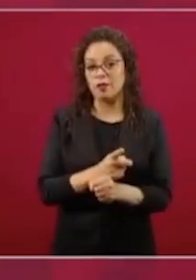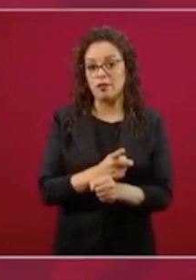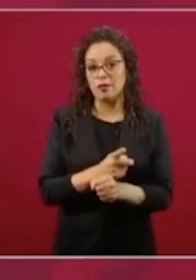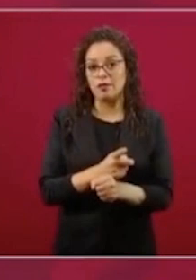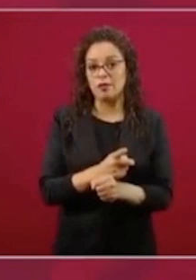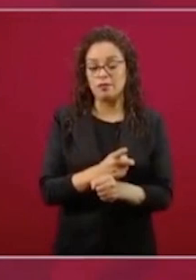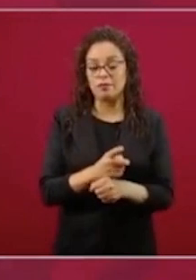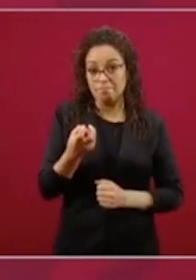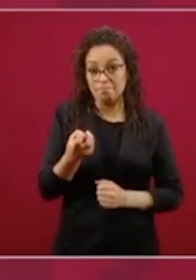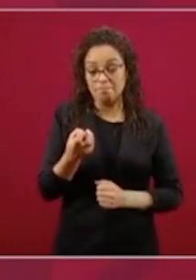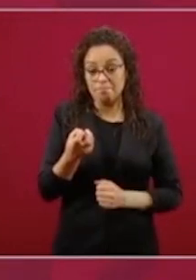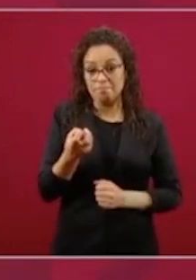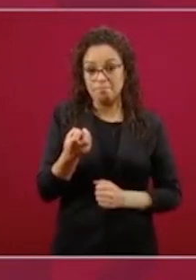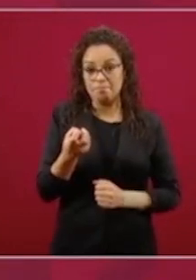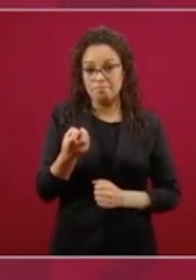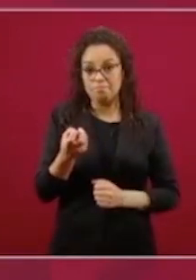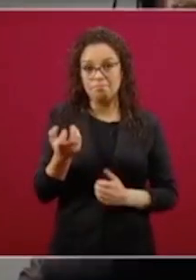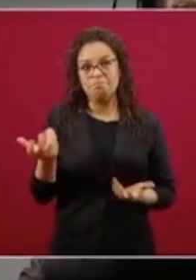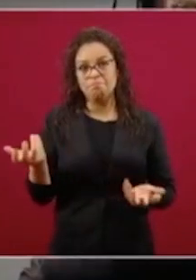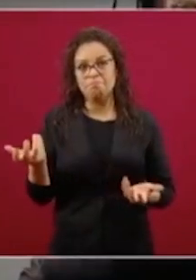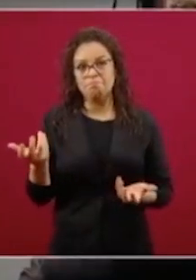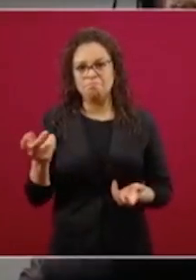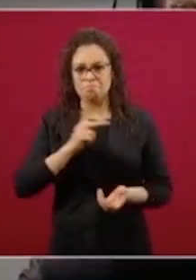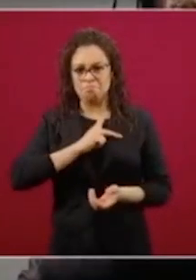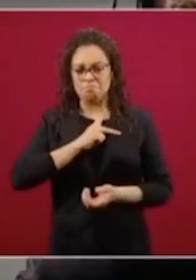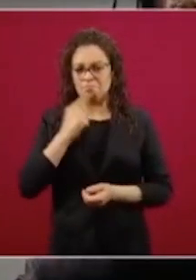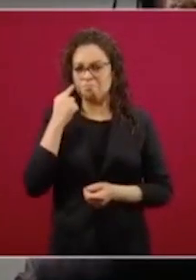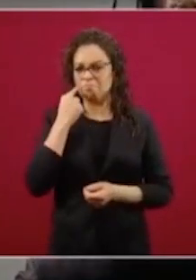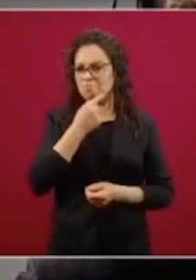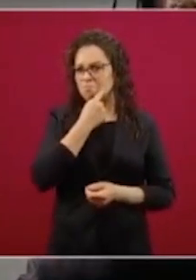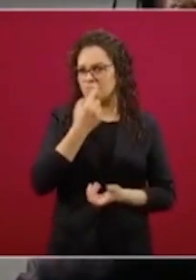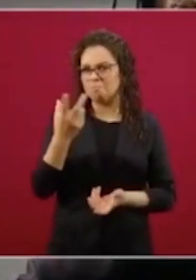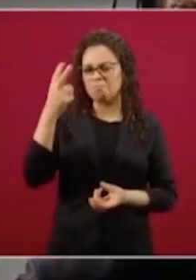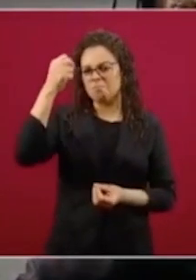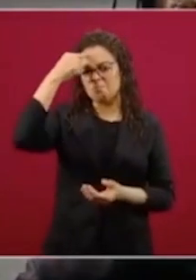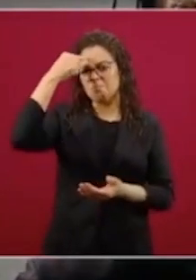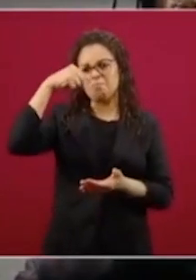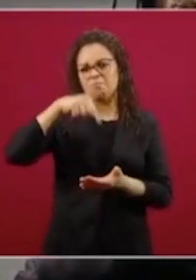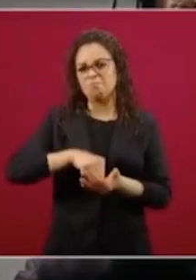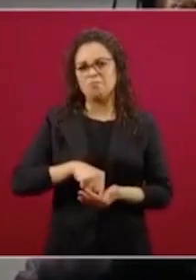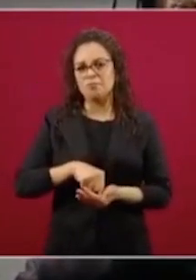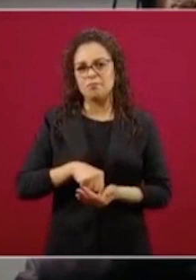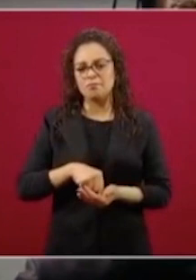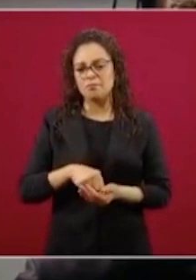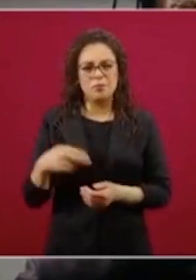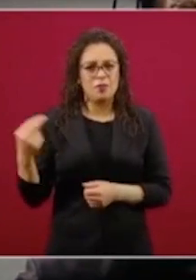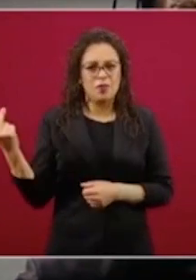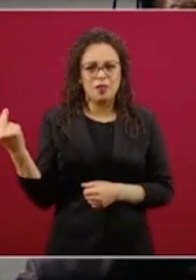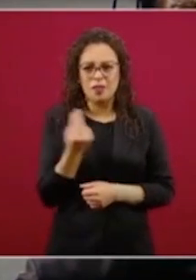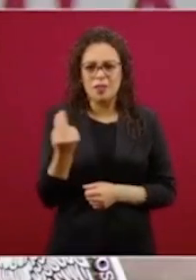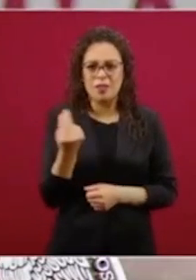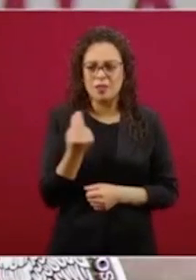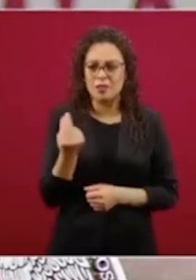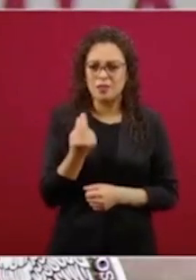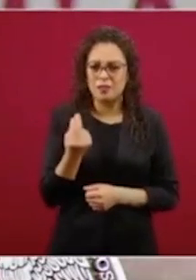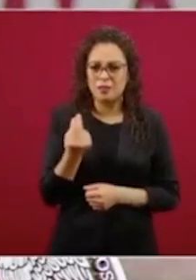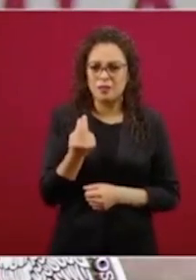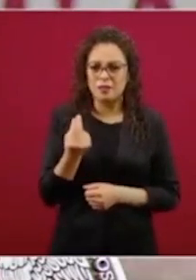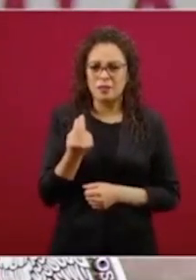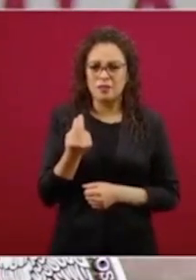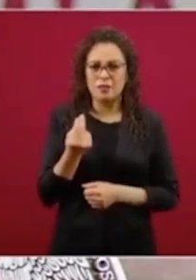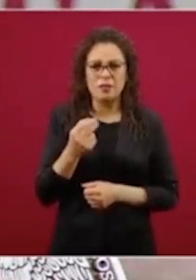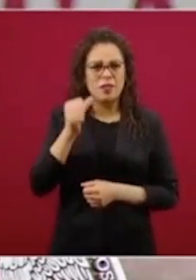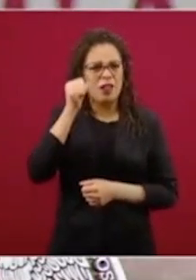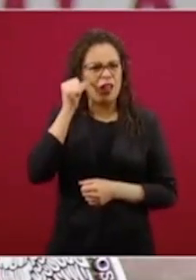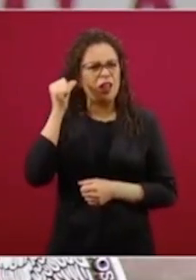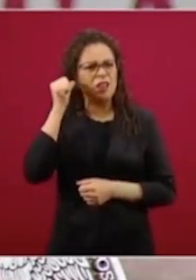Por eso no creo yo necesaria la campaña que se dio a conocer